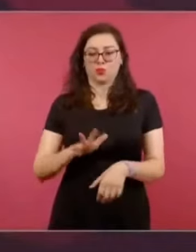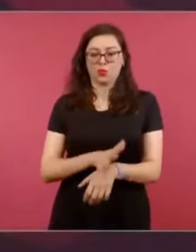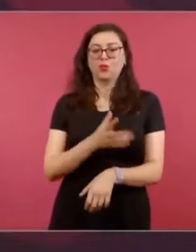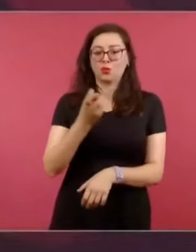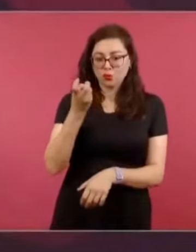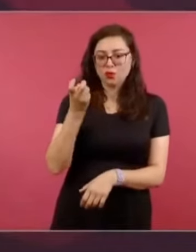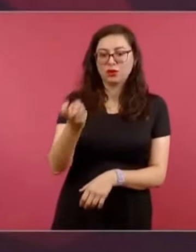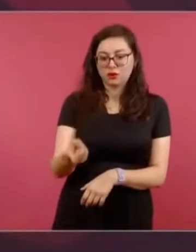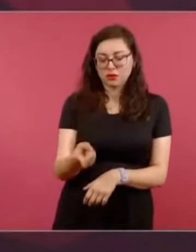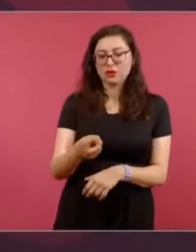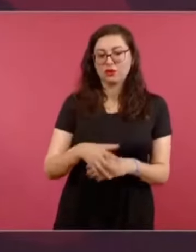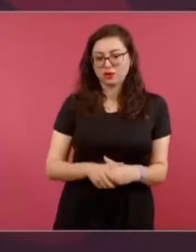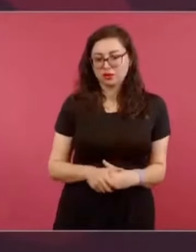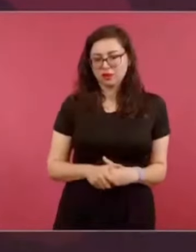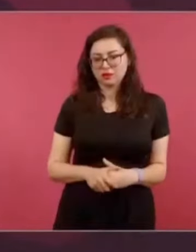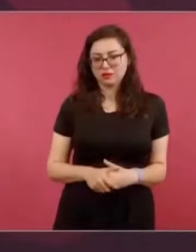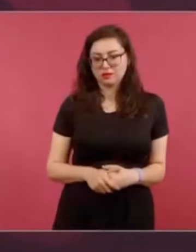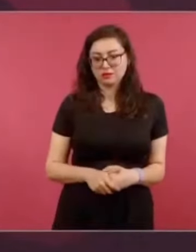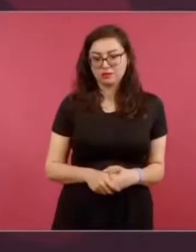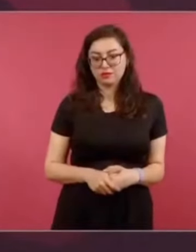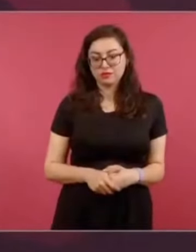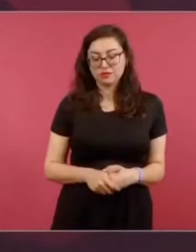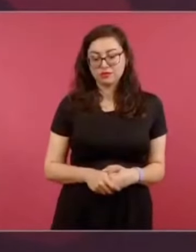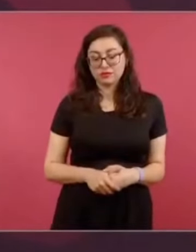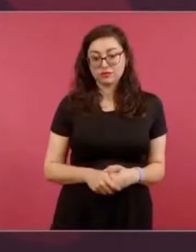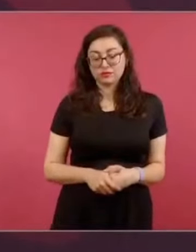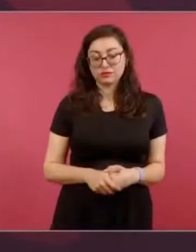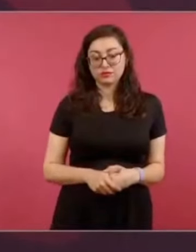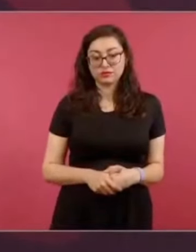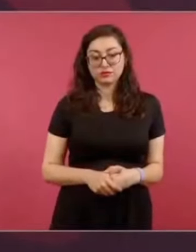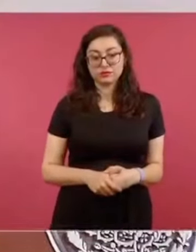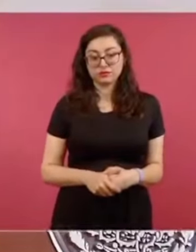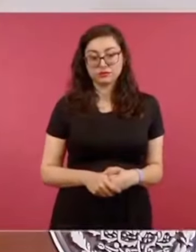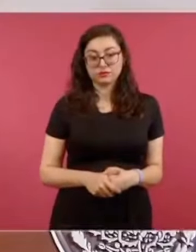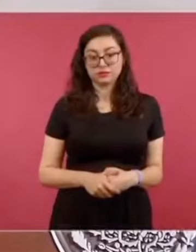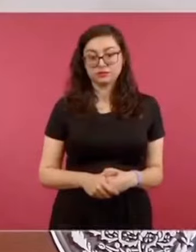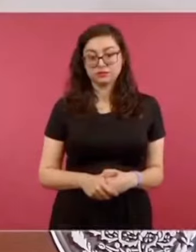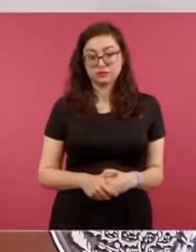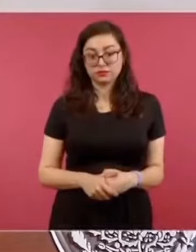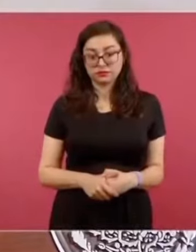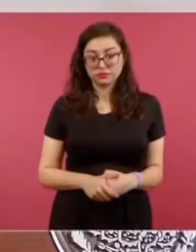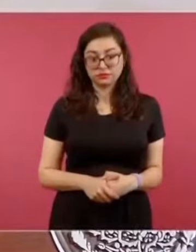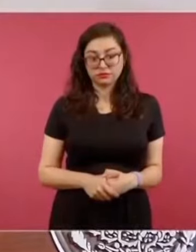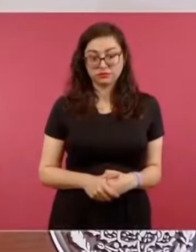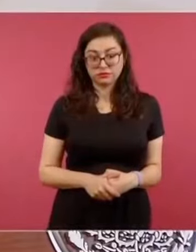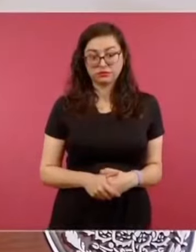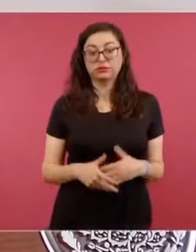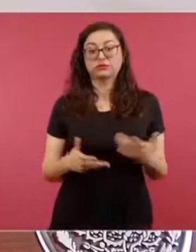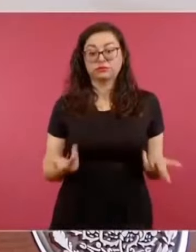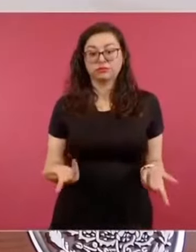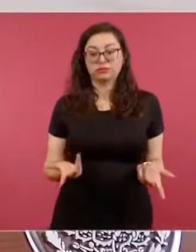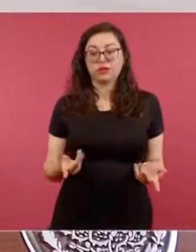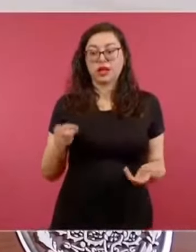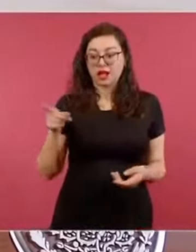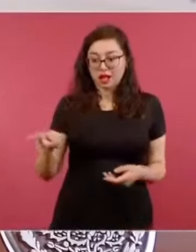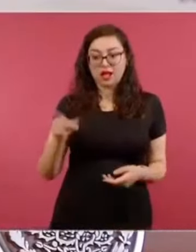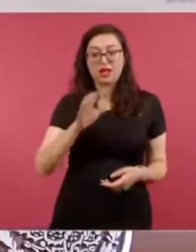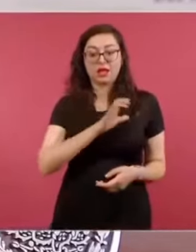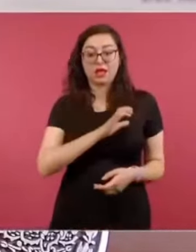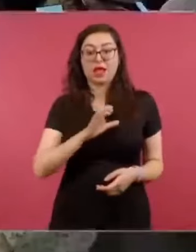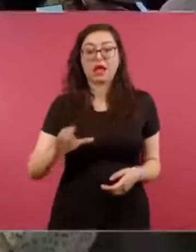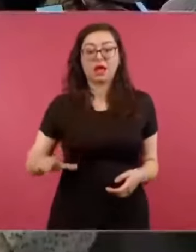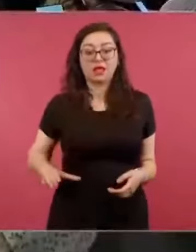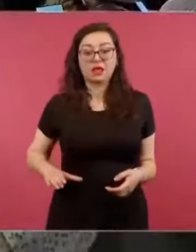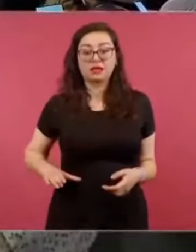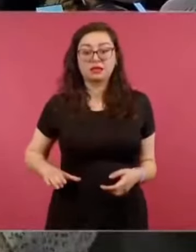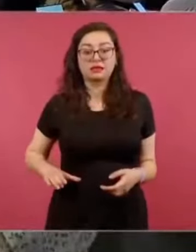se despiertan sus eficacias de que se le